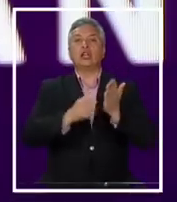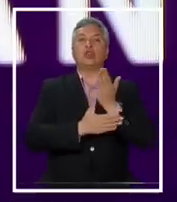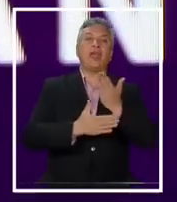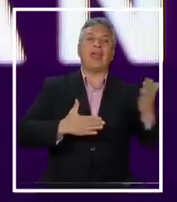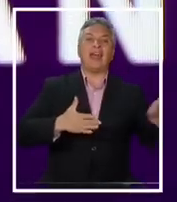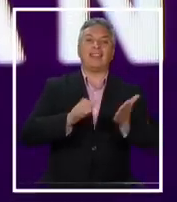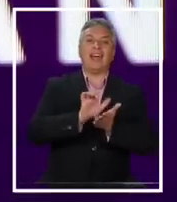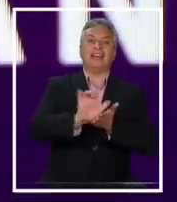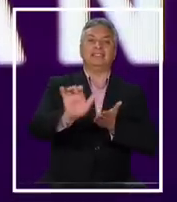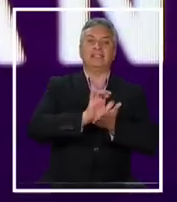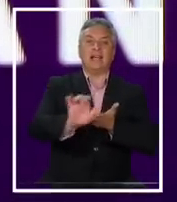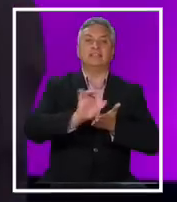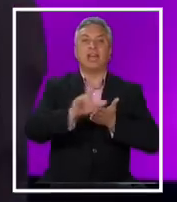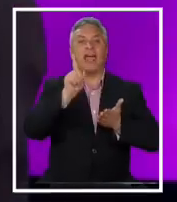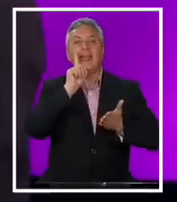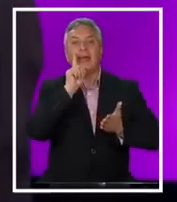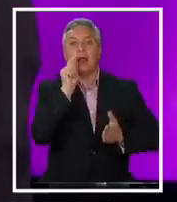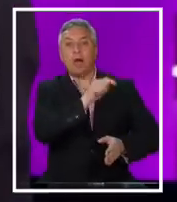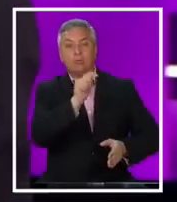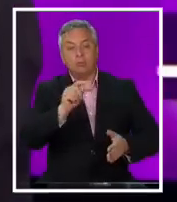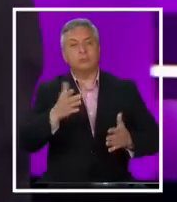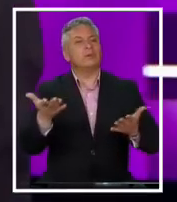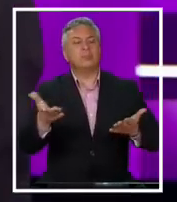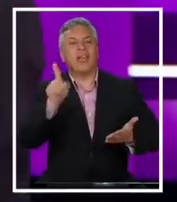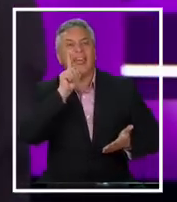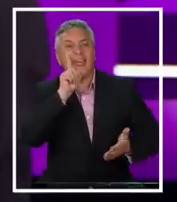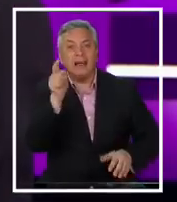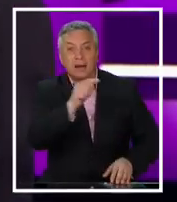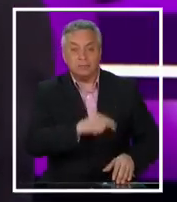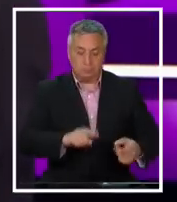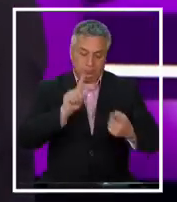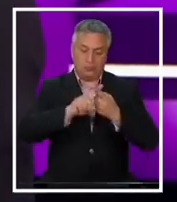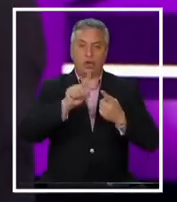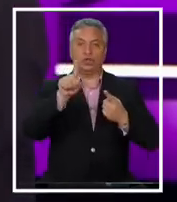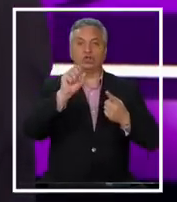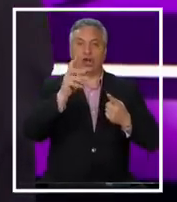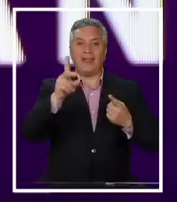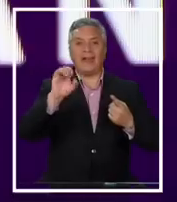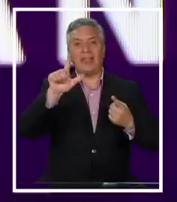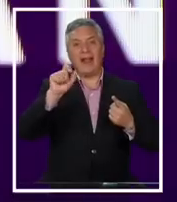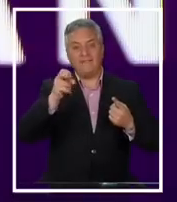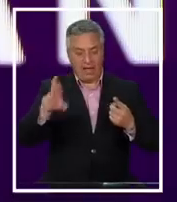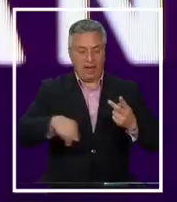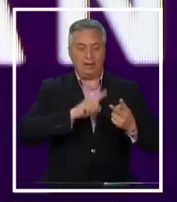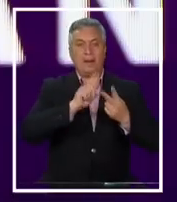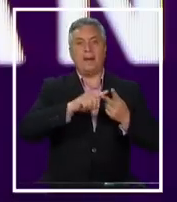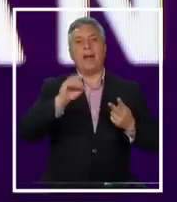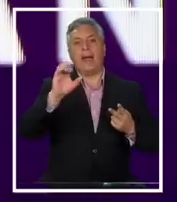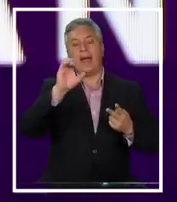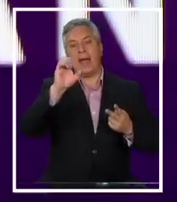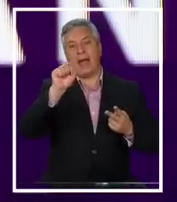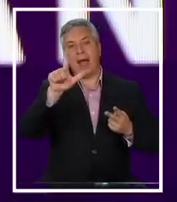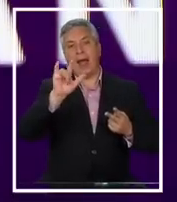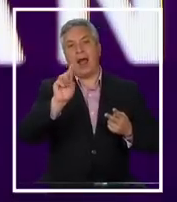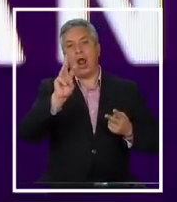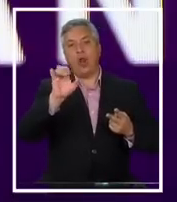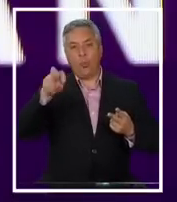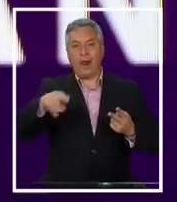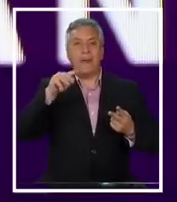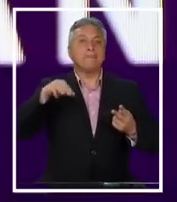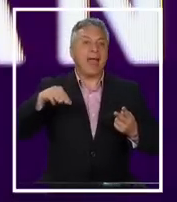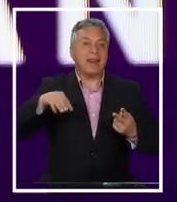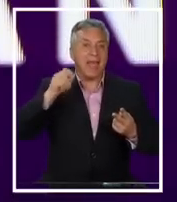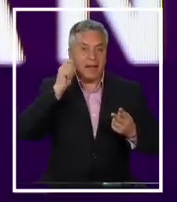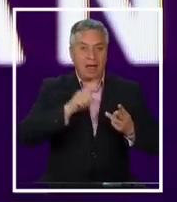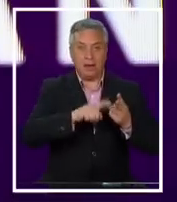rechazo. ¿Y quiénes están ahí? Está, por ejemplo, Soledad Alvear, está Mariana Elwin, está Arboe,